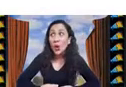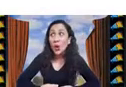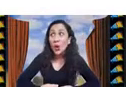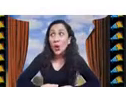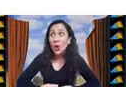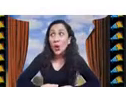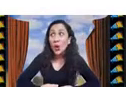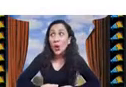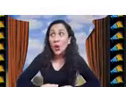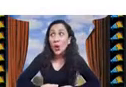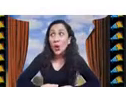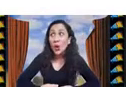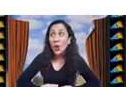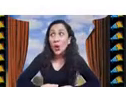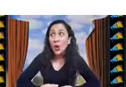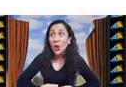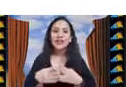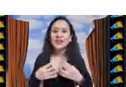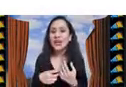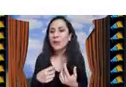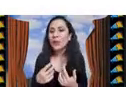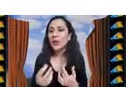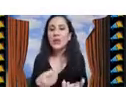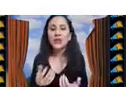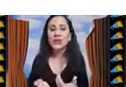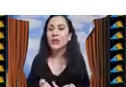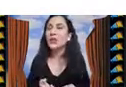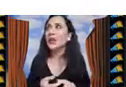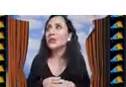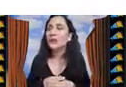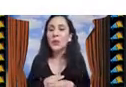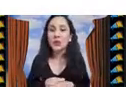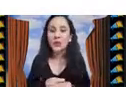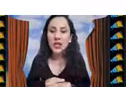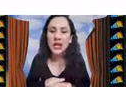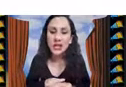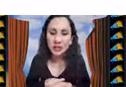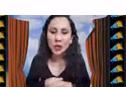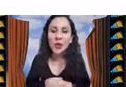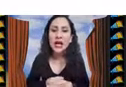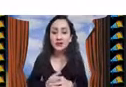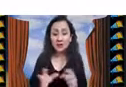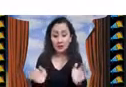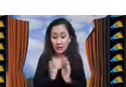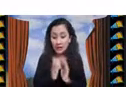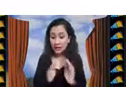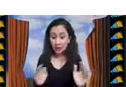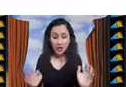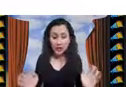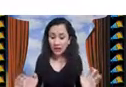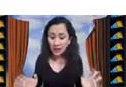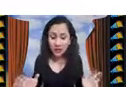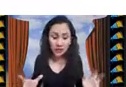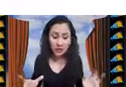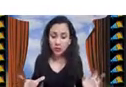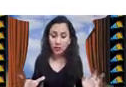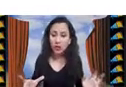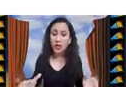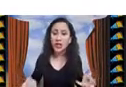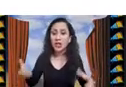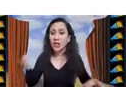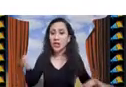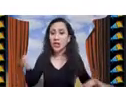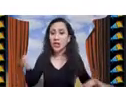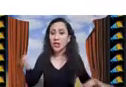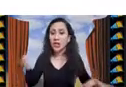cómo solucionar el problema. Desde que podríamos hacer una simple búsqueda aleatoria, es decir, aleatoriamente genero una